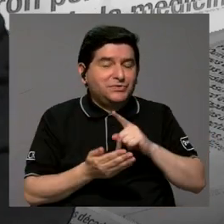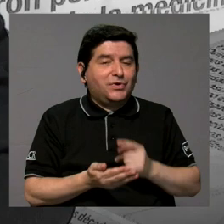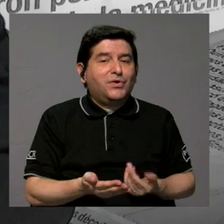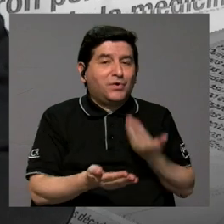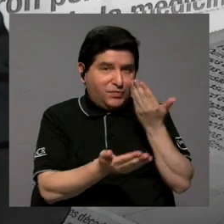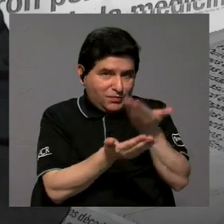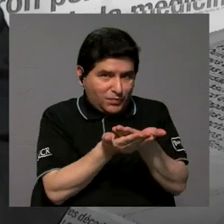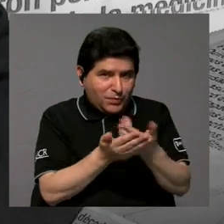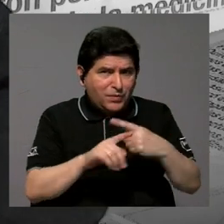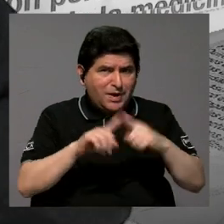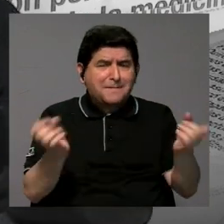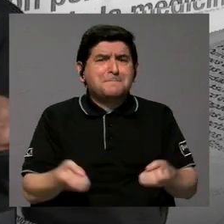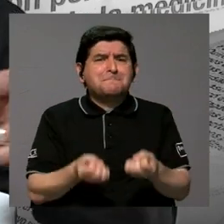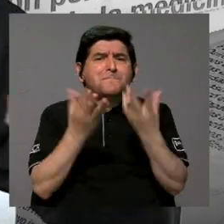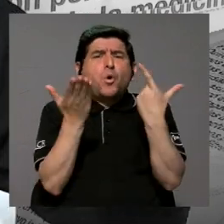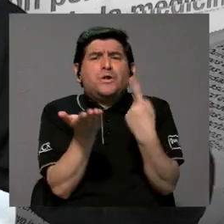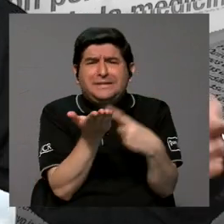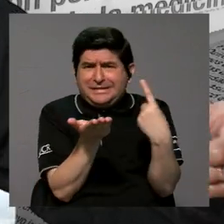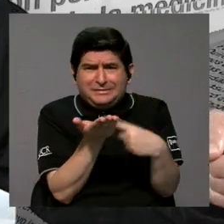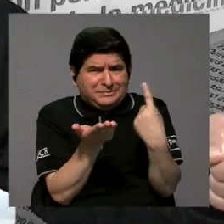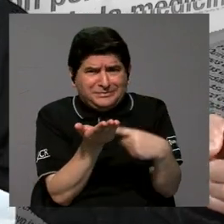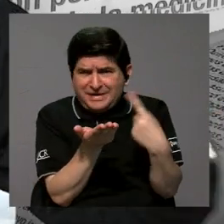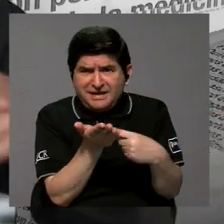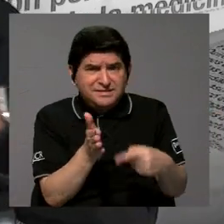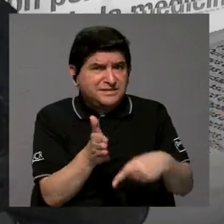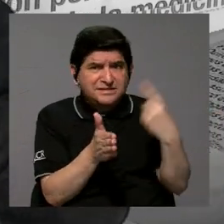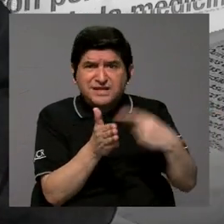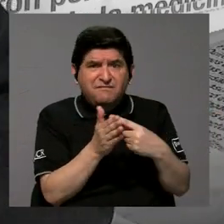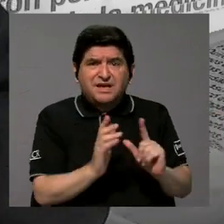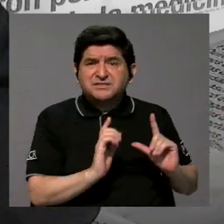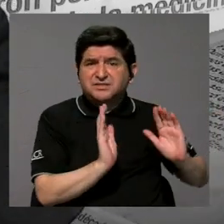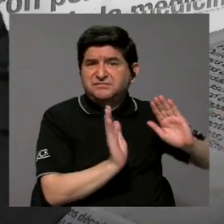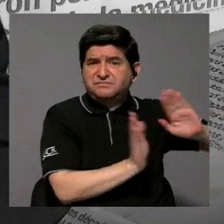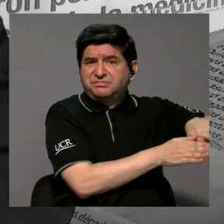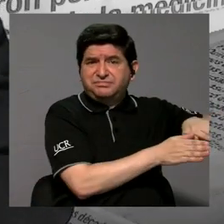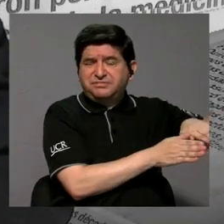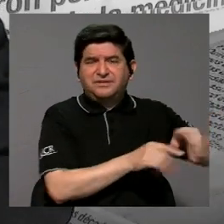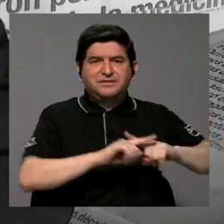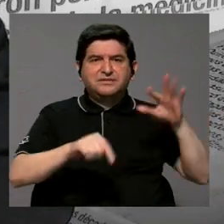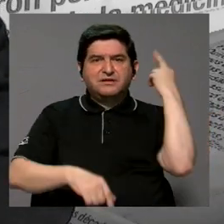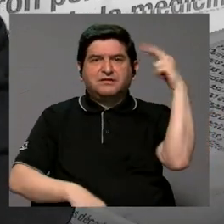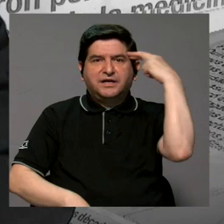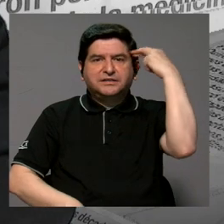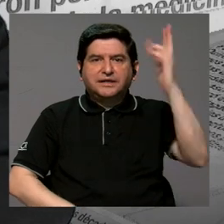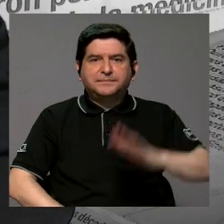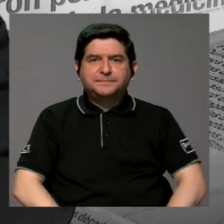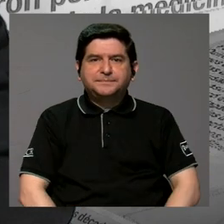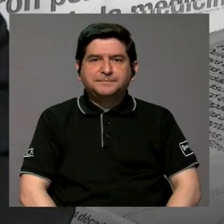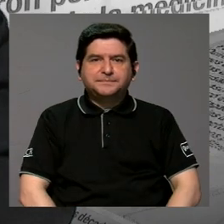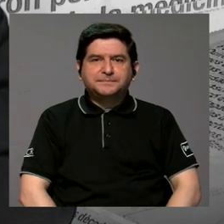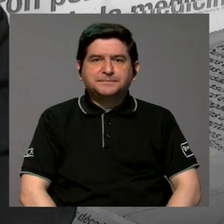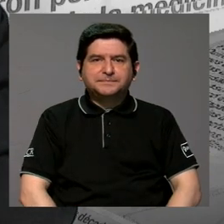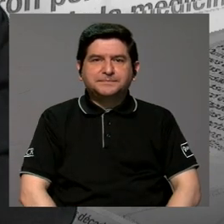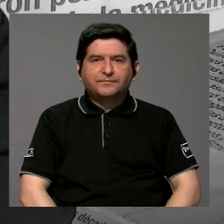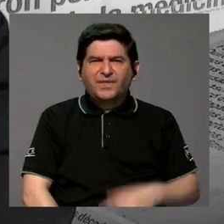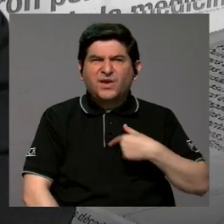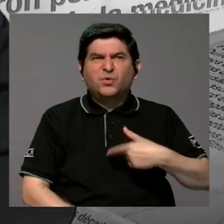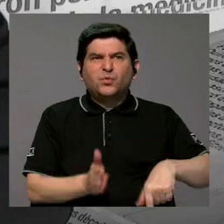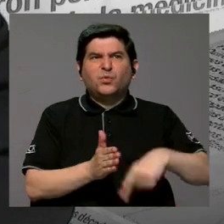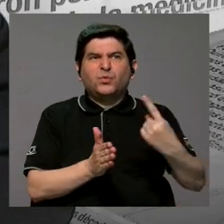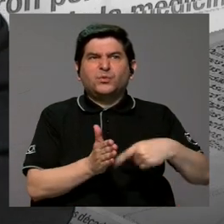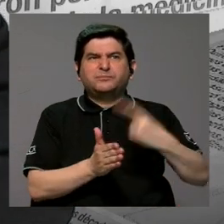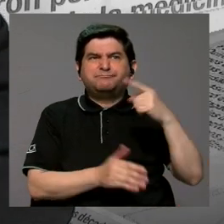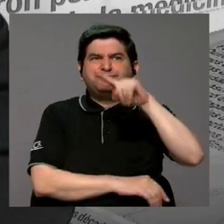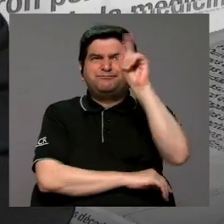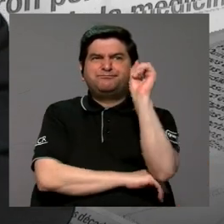pero digamos que muchos de los que se discutieron muchas veces se desechan por una u otra razón entonces una vez